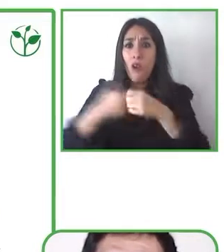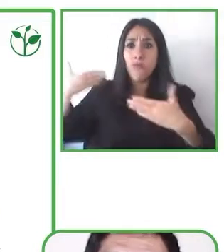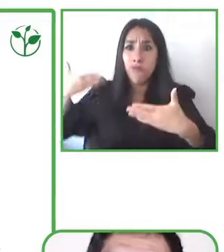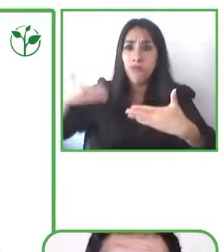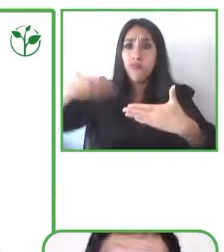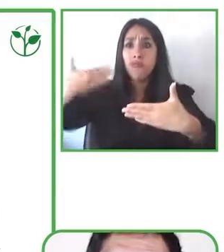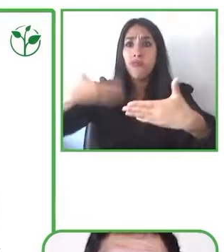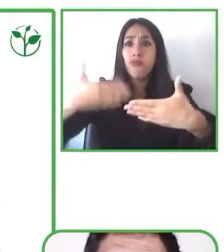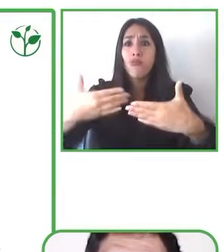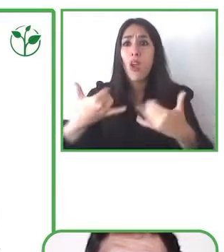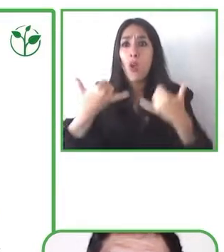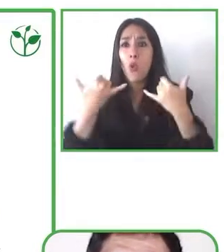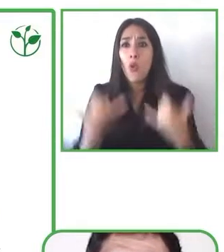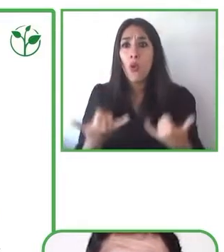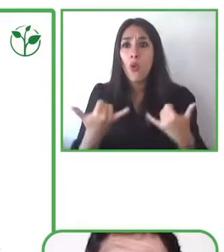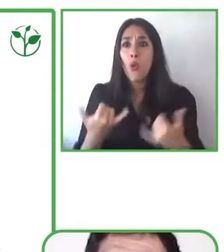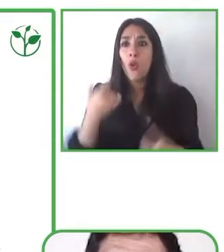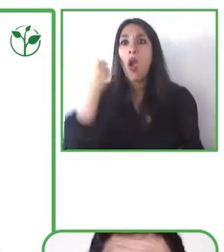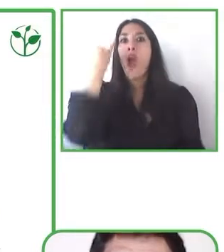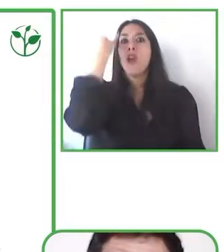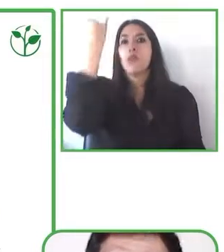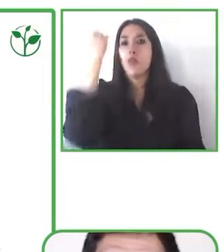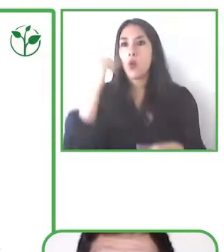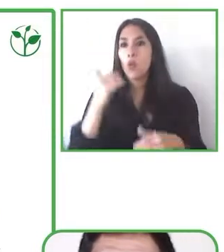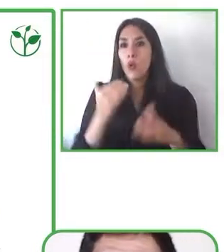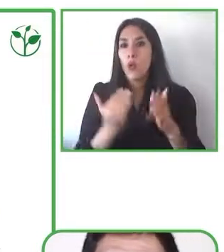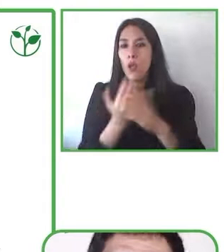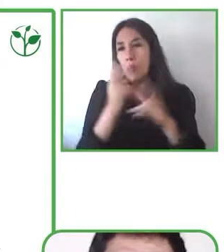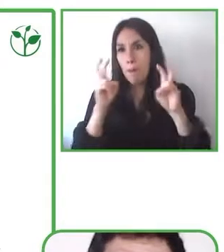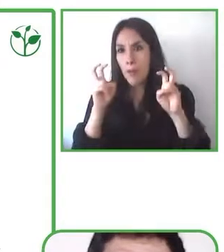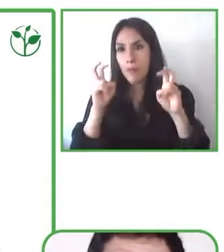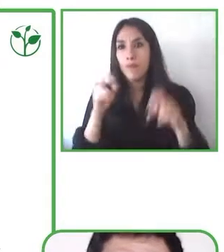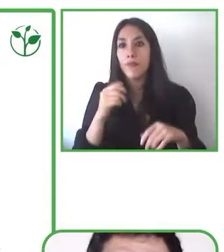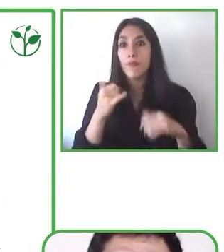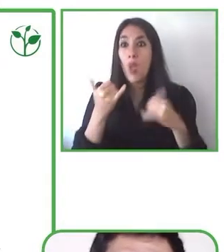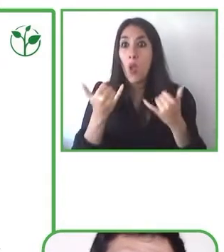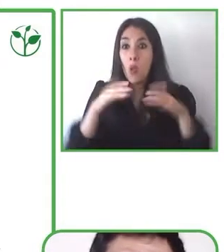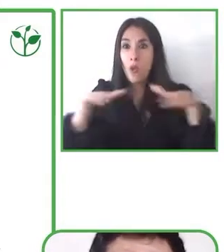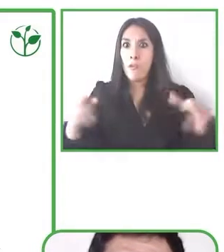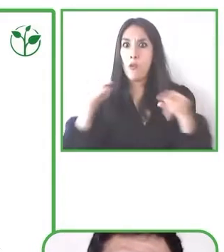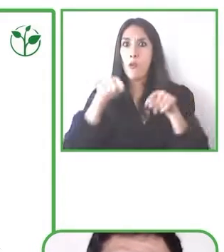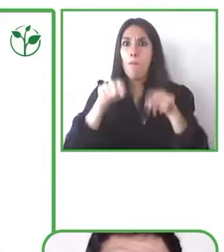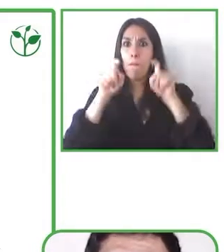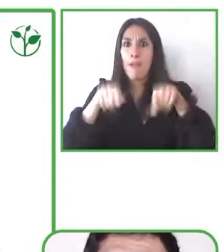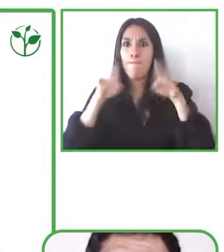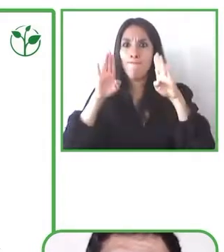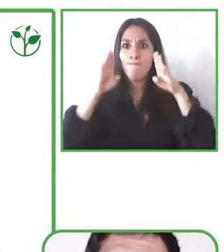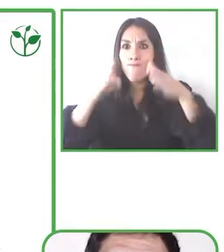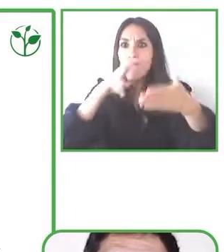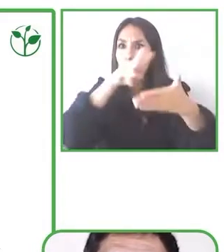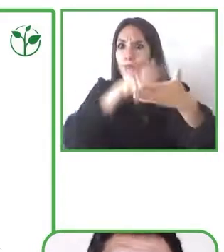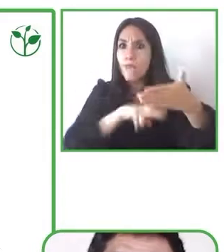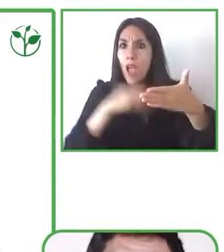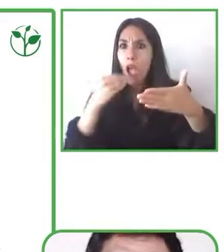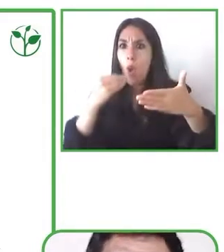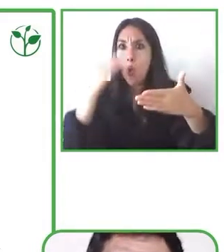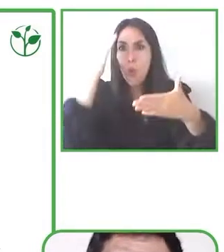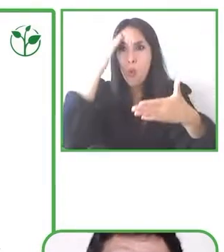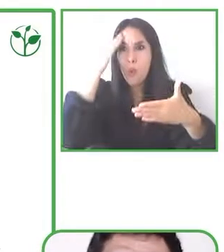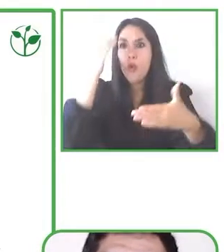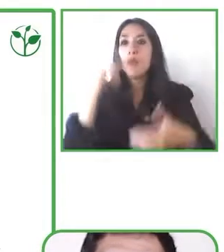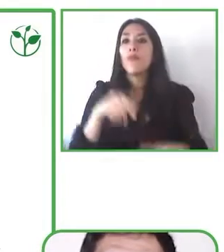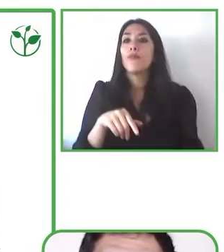que los niños con síndrome de Down tengan esta importante alteración en la conciencia fonológica. Era realmente un problema con respecto a los